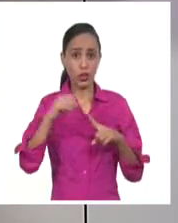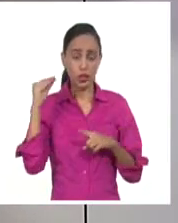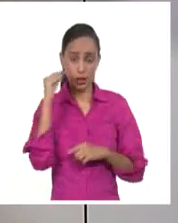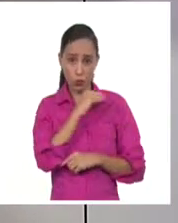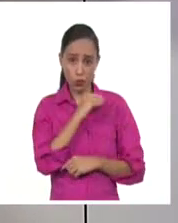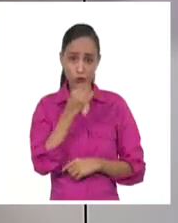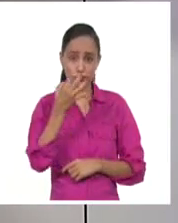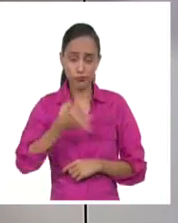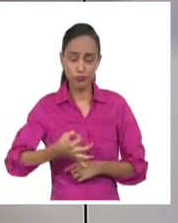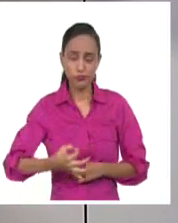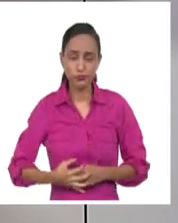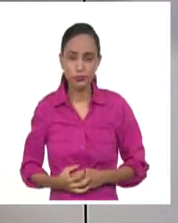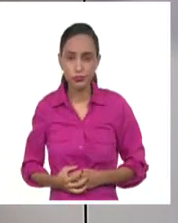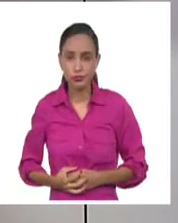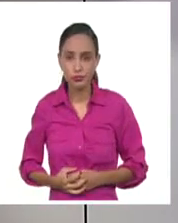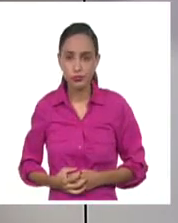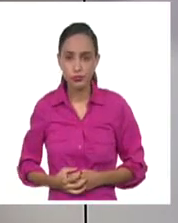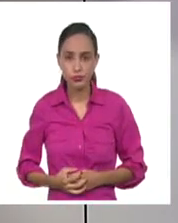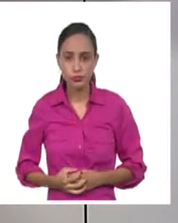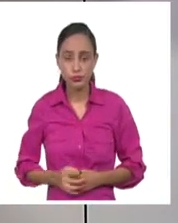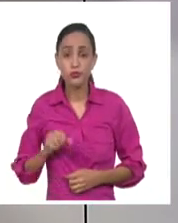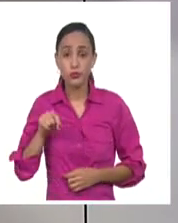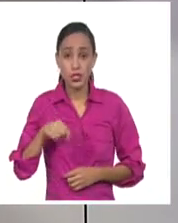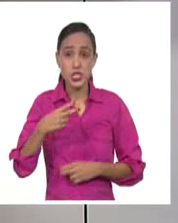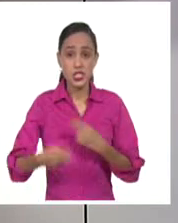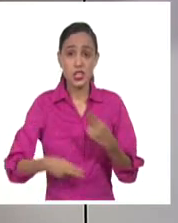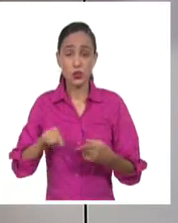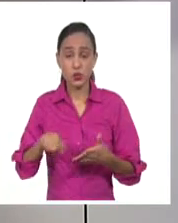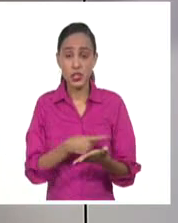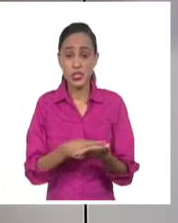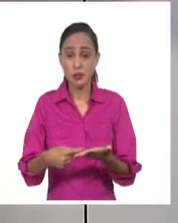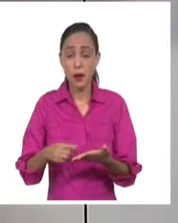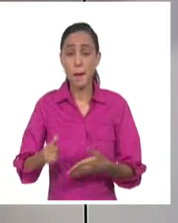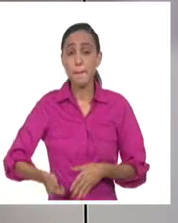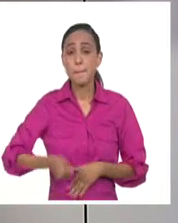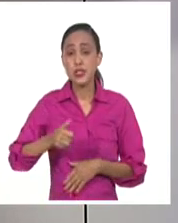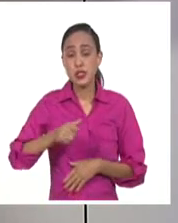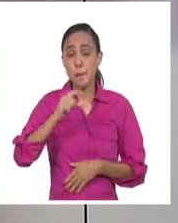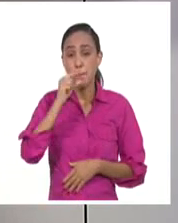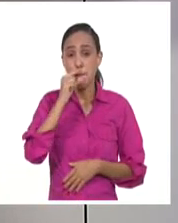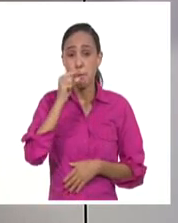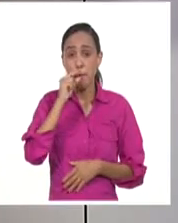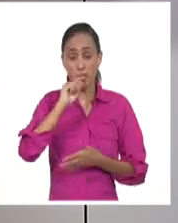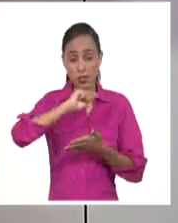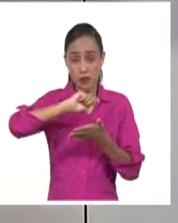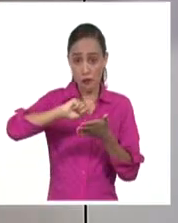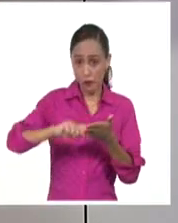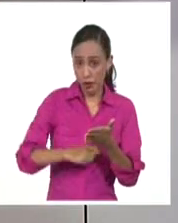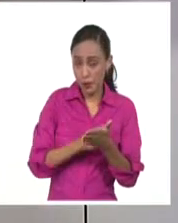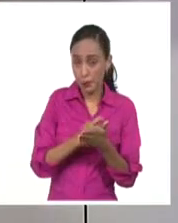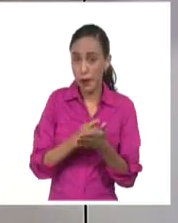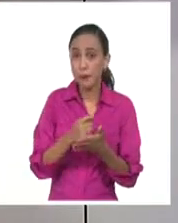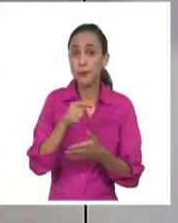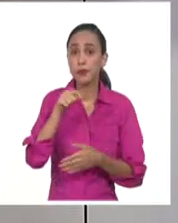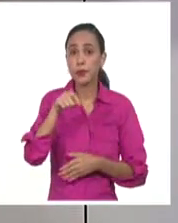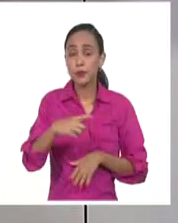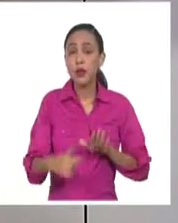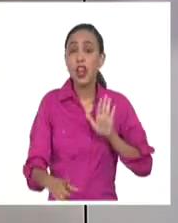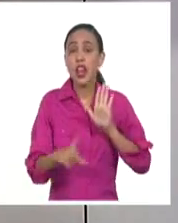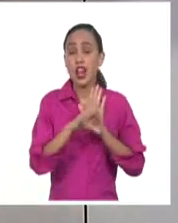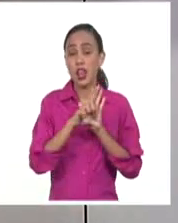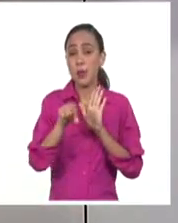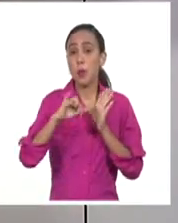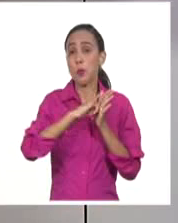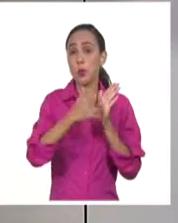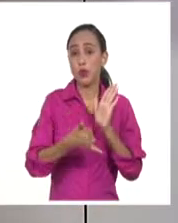es que ocurrió esta propia semana cuando el presidente Joe Biden estampó su firma y convirtió en ley un proyecto